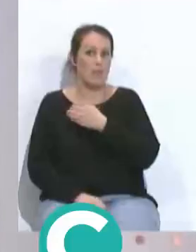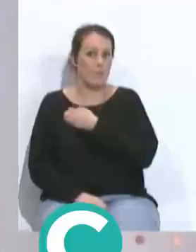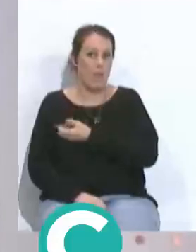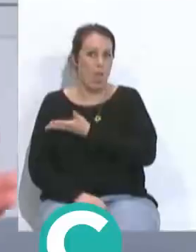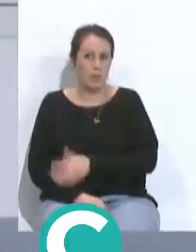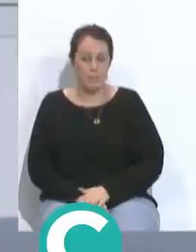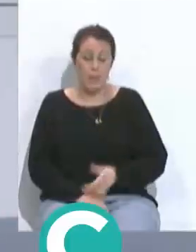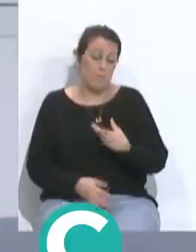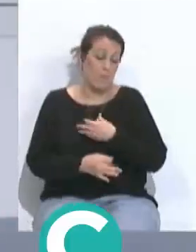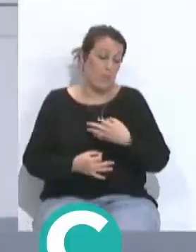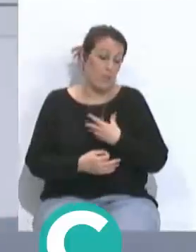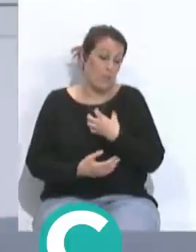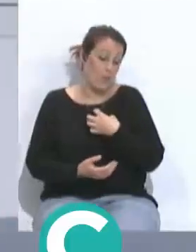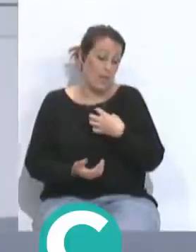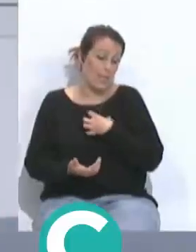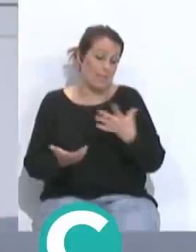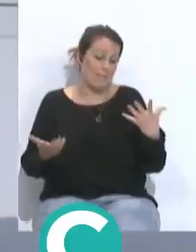no va a ser perfecto